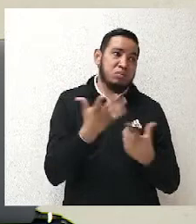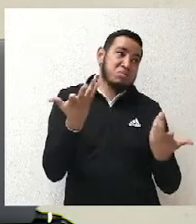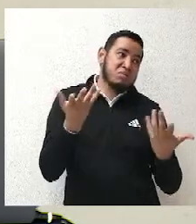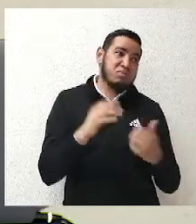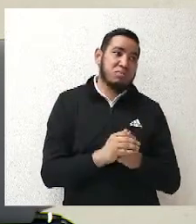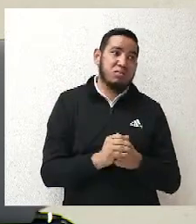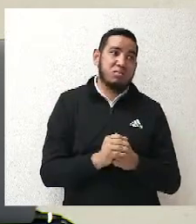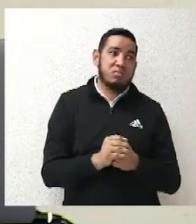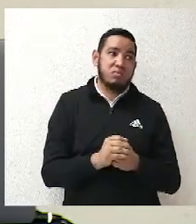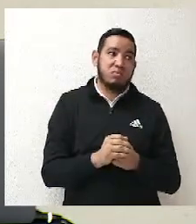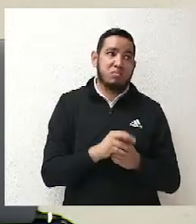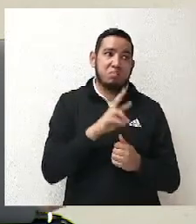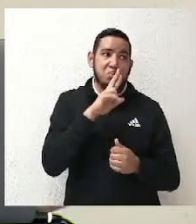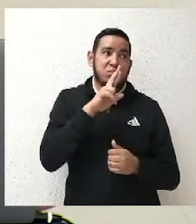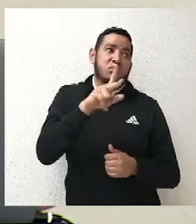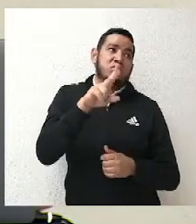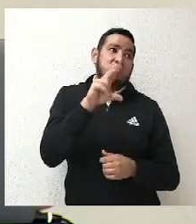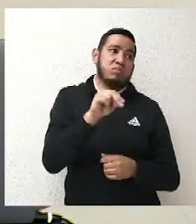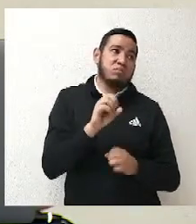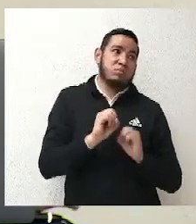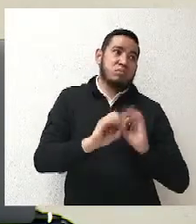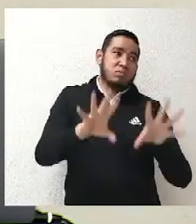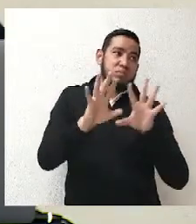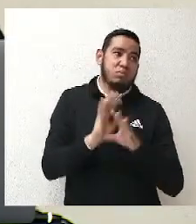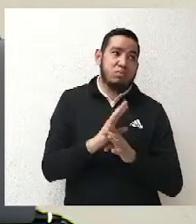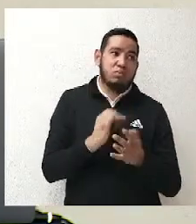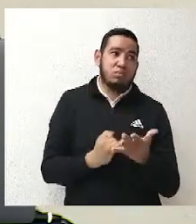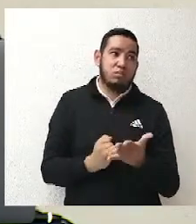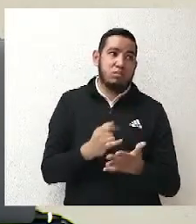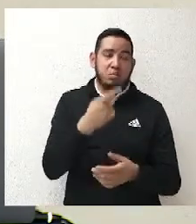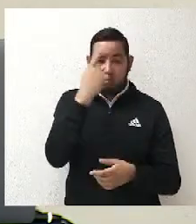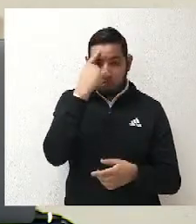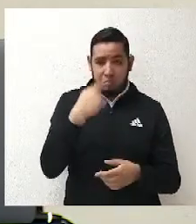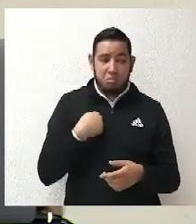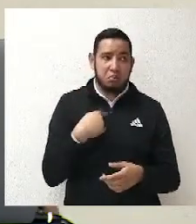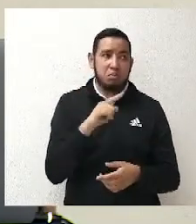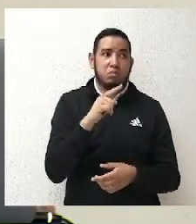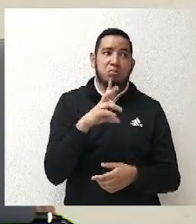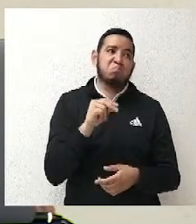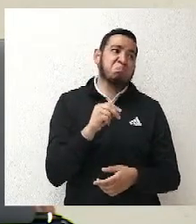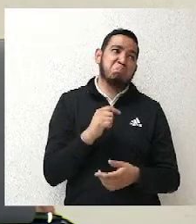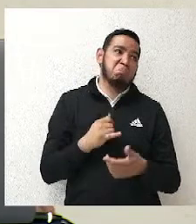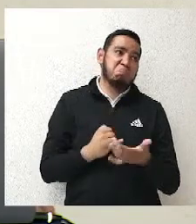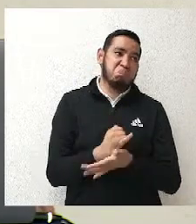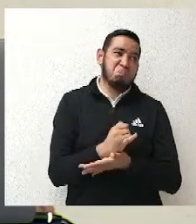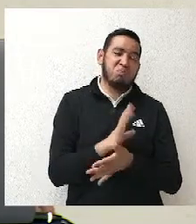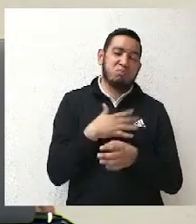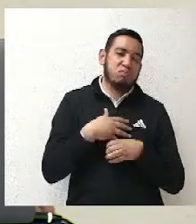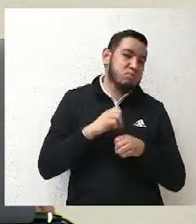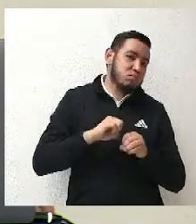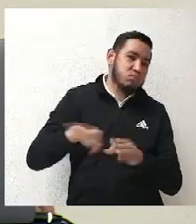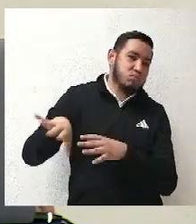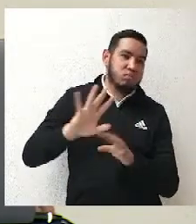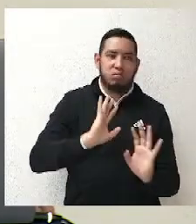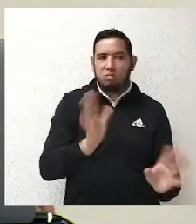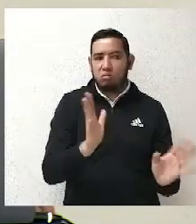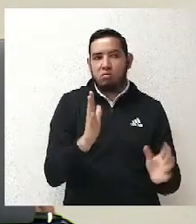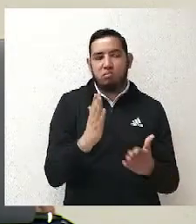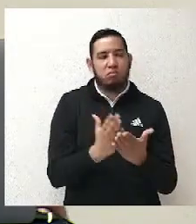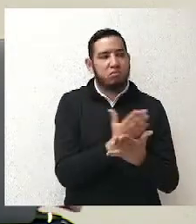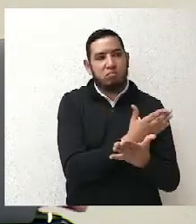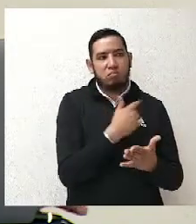no se impugnó y eso le da definitividad a la convocatoria. Pero si a mí me preguntas, yo creo que las reglas estaban dadas.